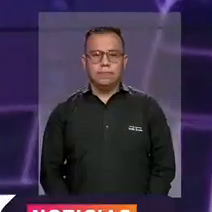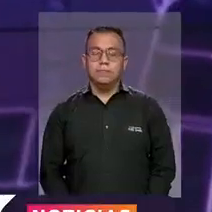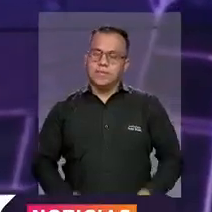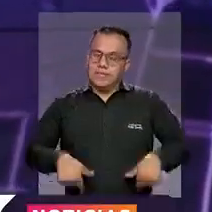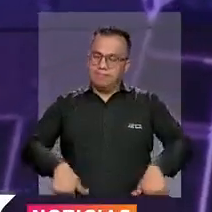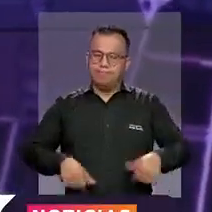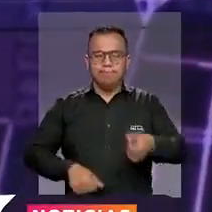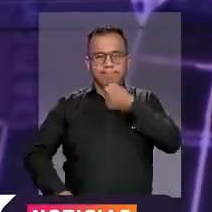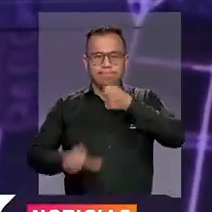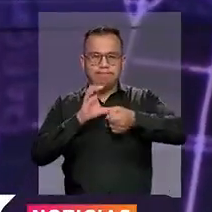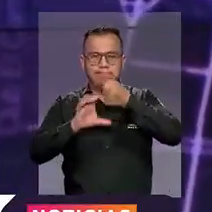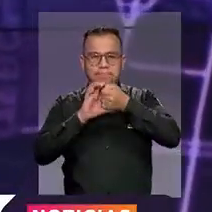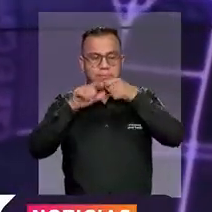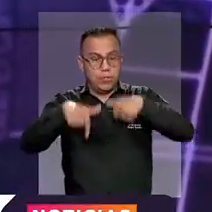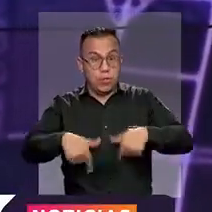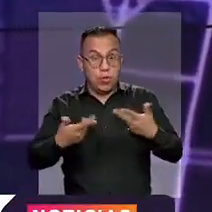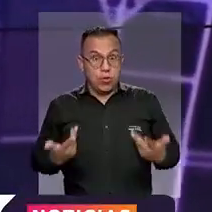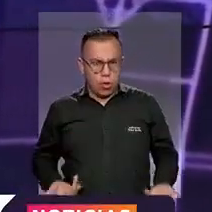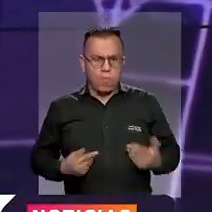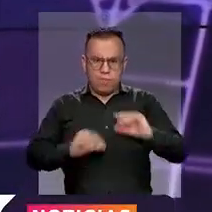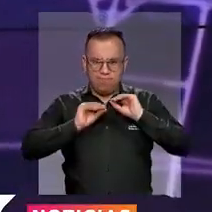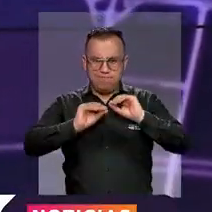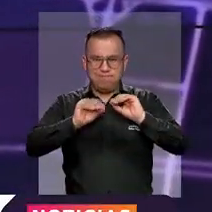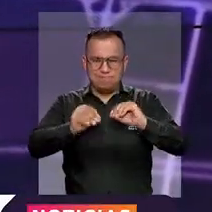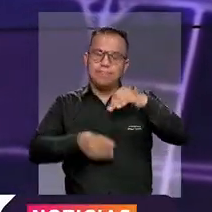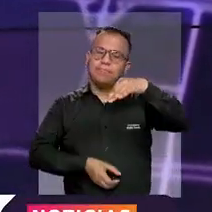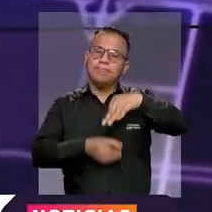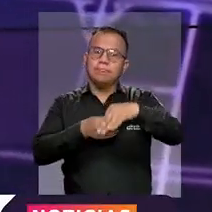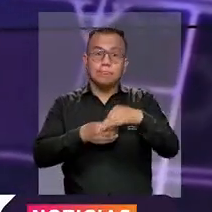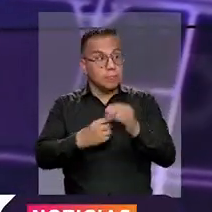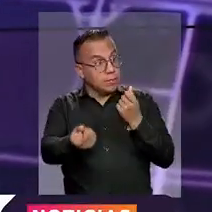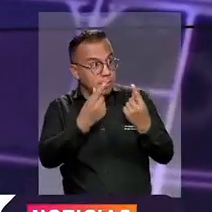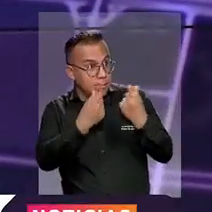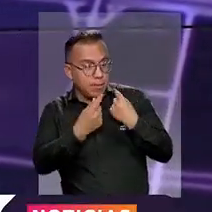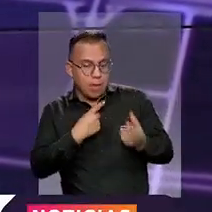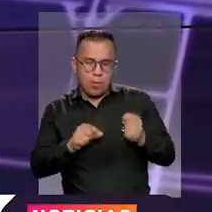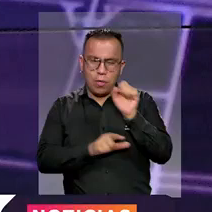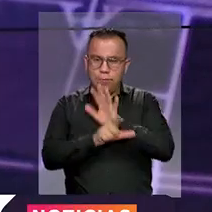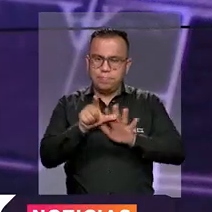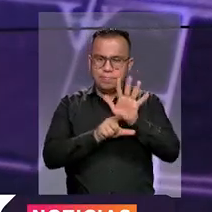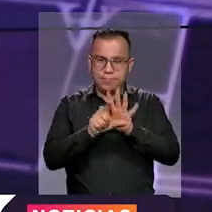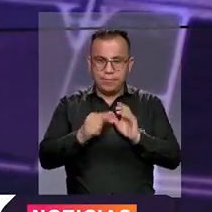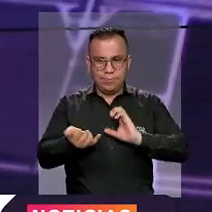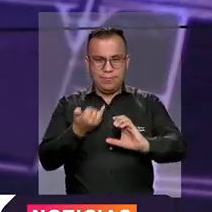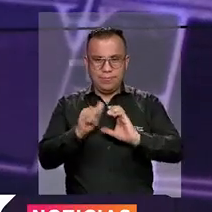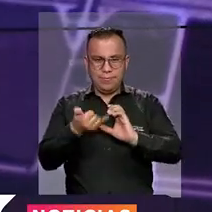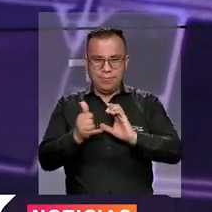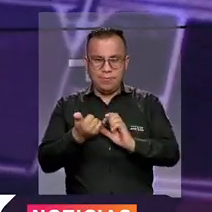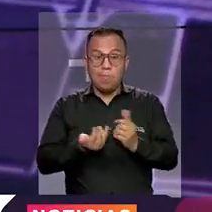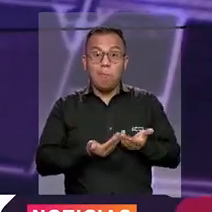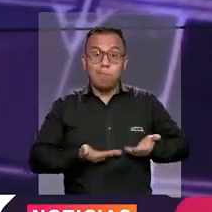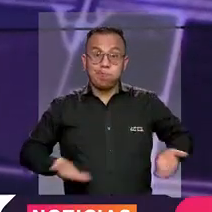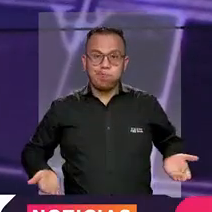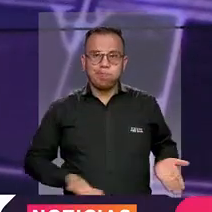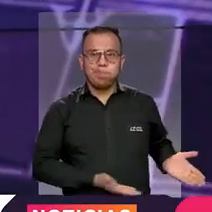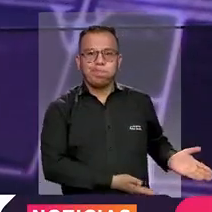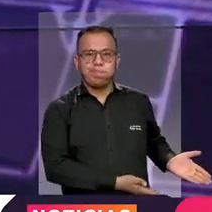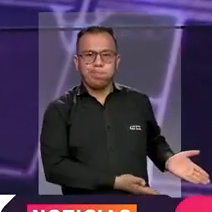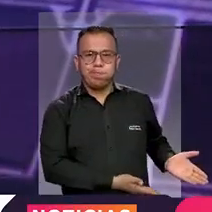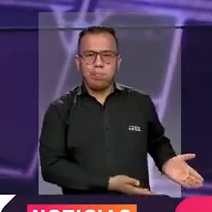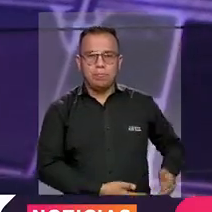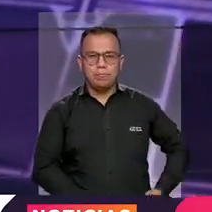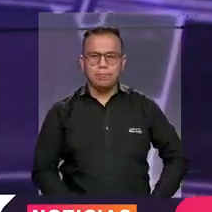Y aquí en Noticias Capital estamos en modo pedagogía electoral, envíenos sus preguntas o videos a nuestra línea de WhatsApp 310-263